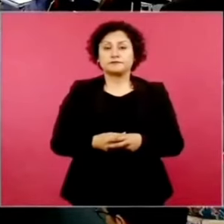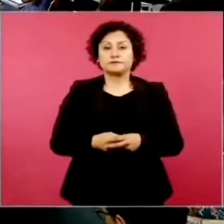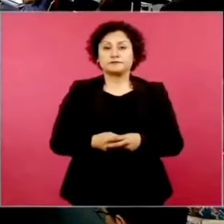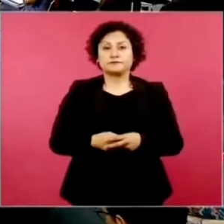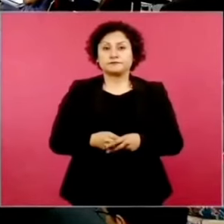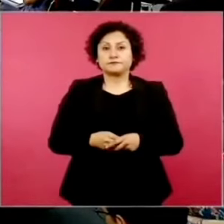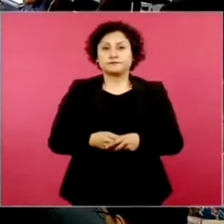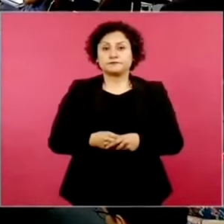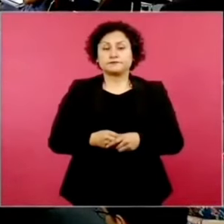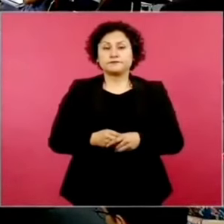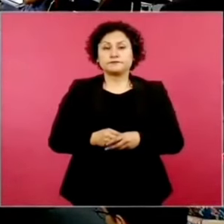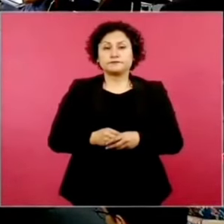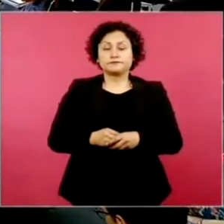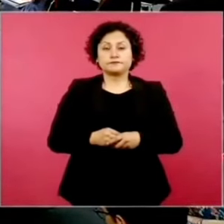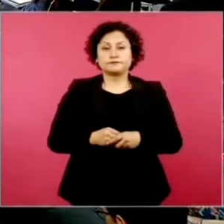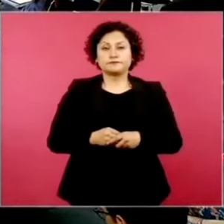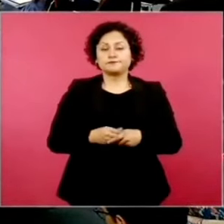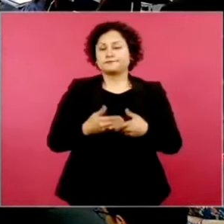entonces